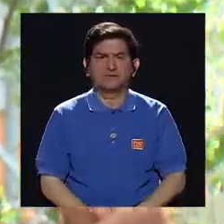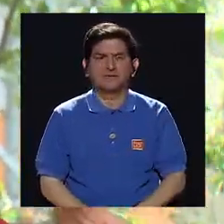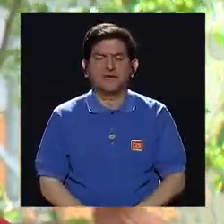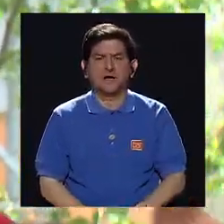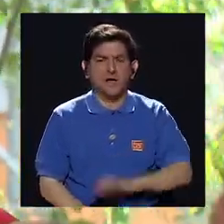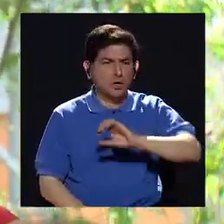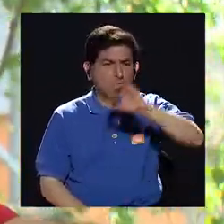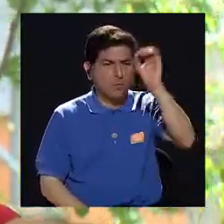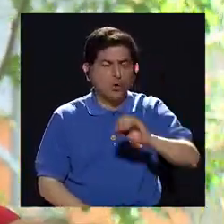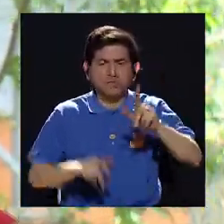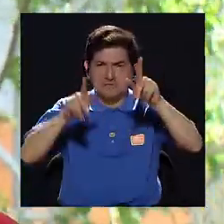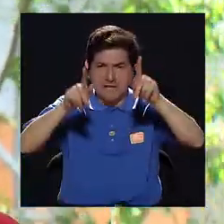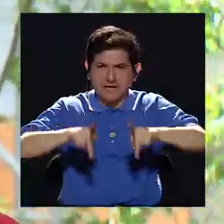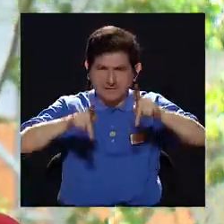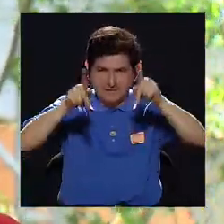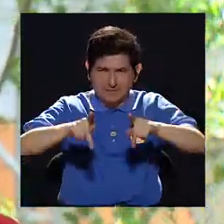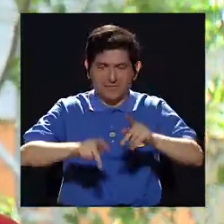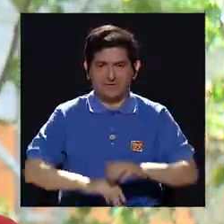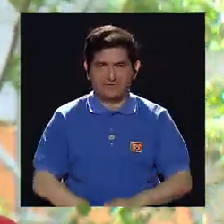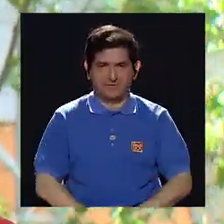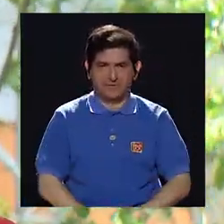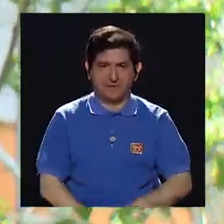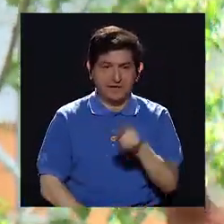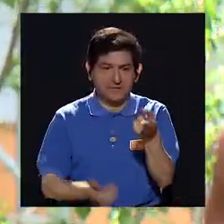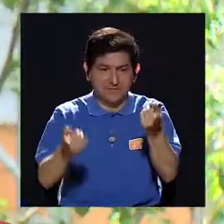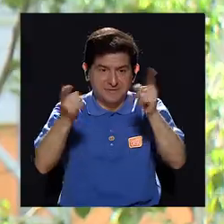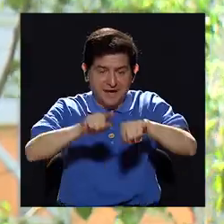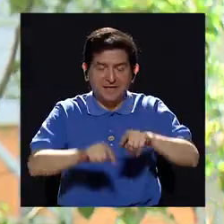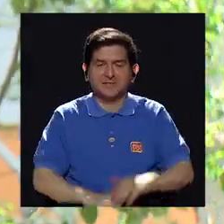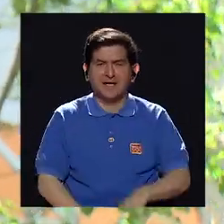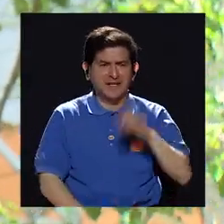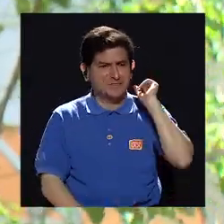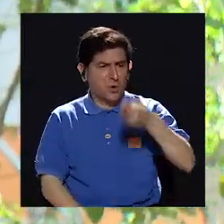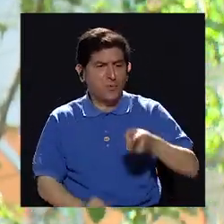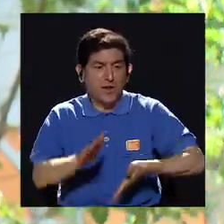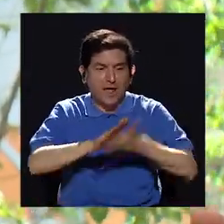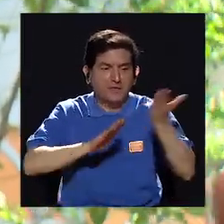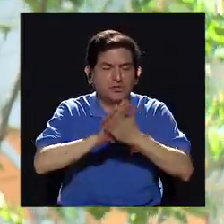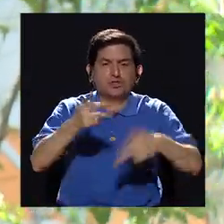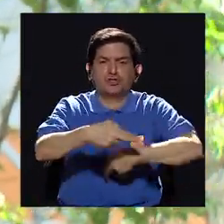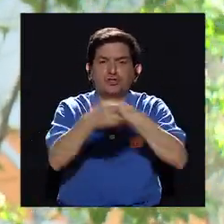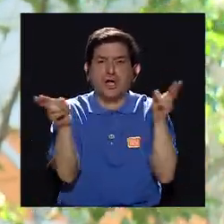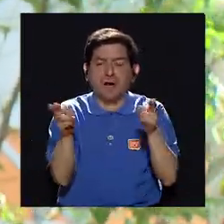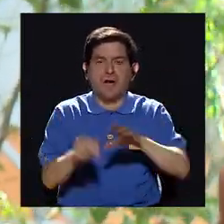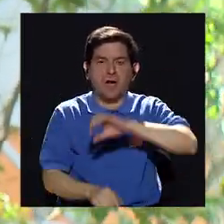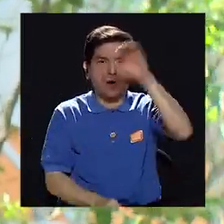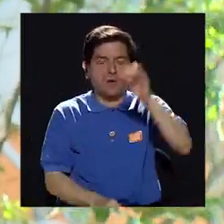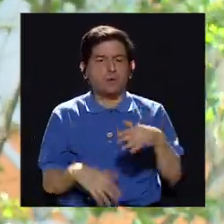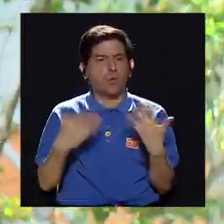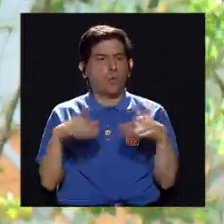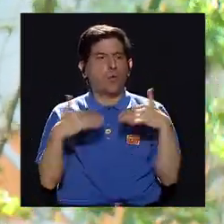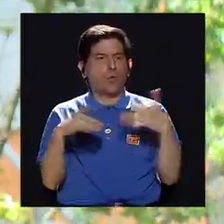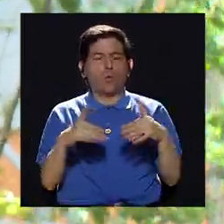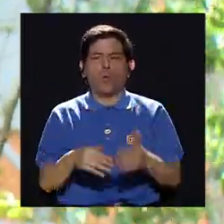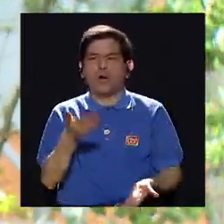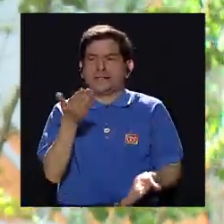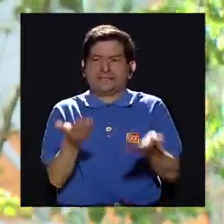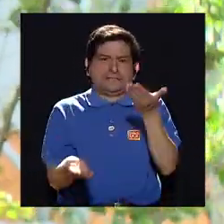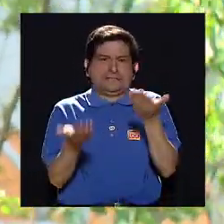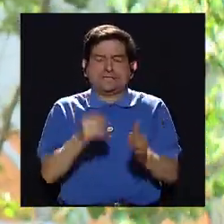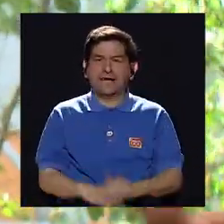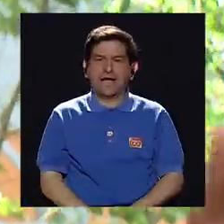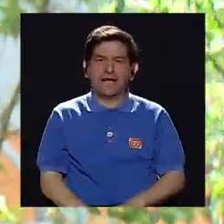porcentajes de personas que de manera forzada dejan la región es un porcentaje enorme, puede estar